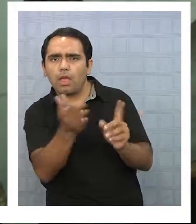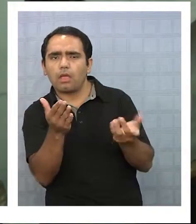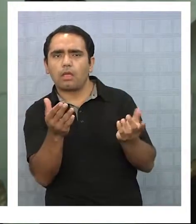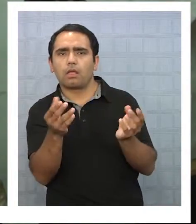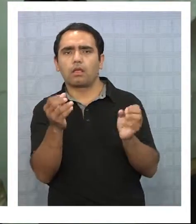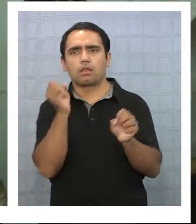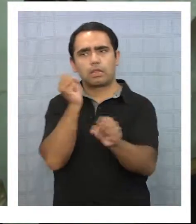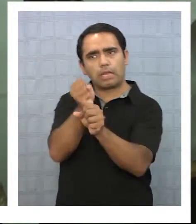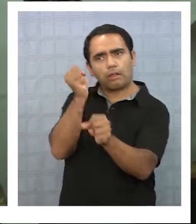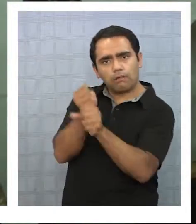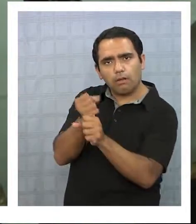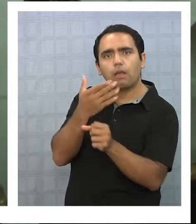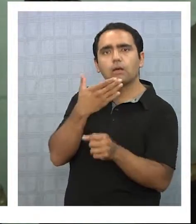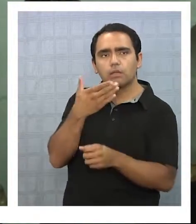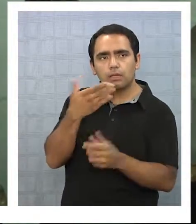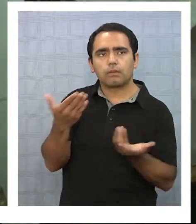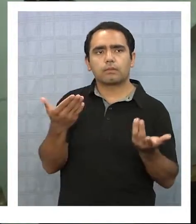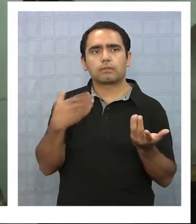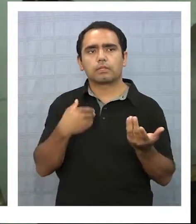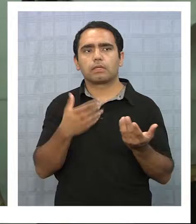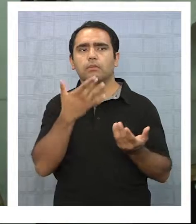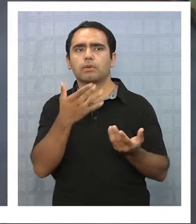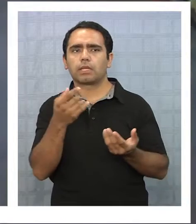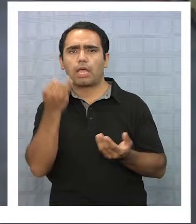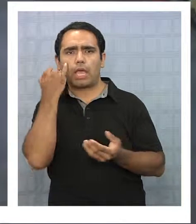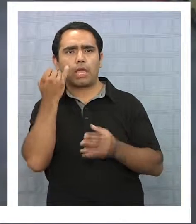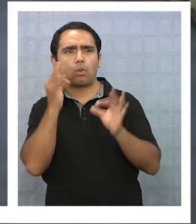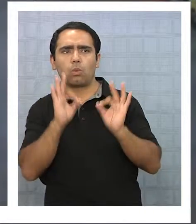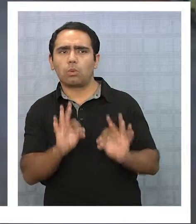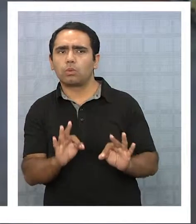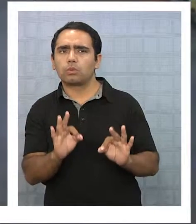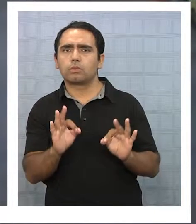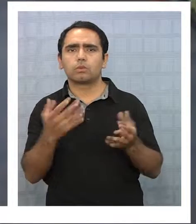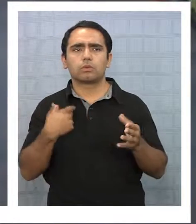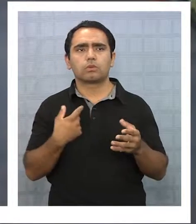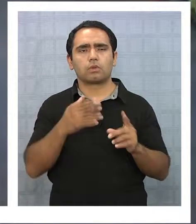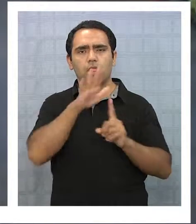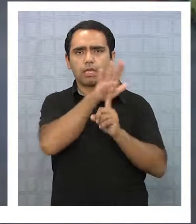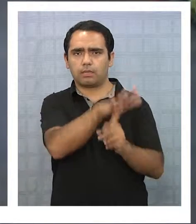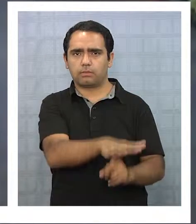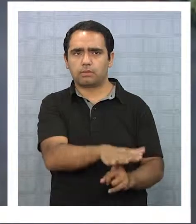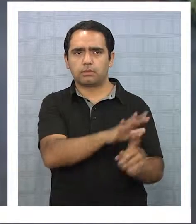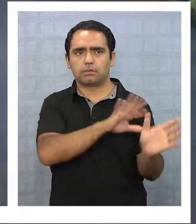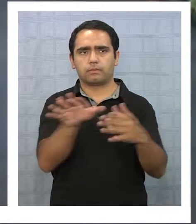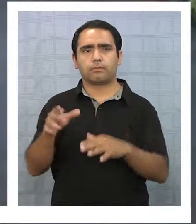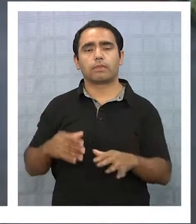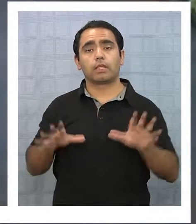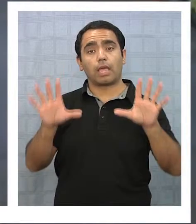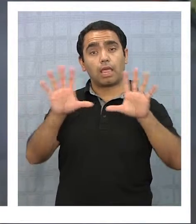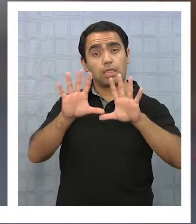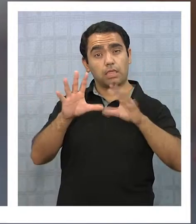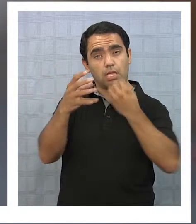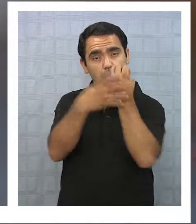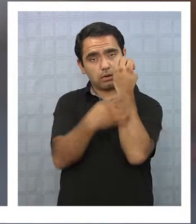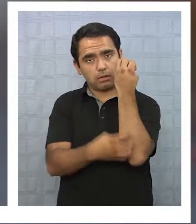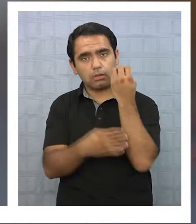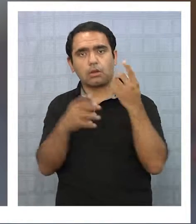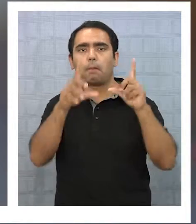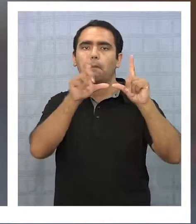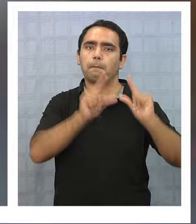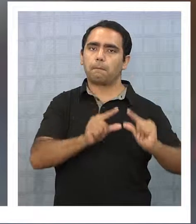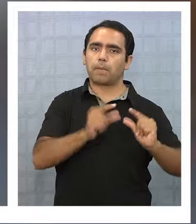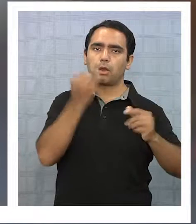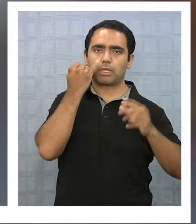en el trabajo, por el tema de la equidad de género. En la encuesta se señala que 10 regiones disminuyeron sus tasas de